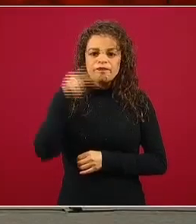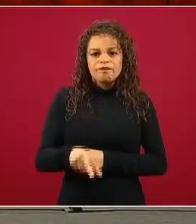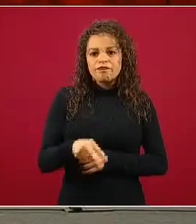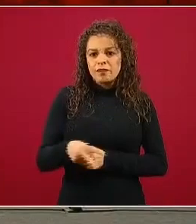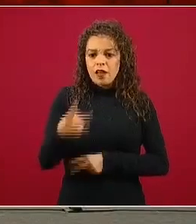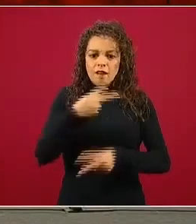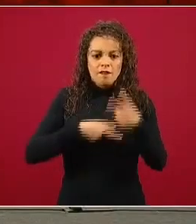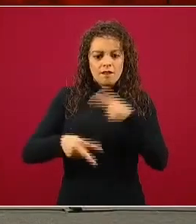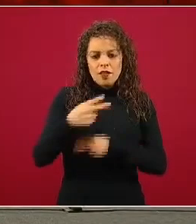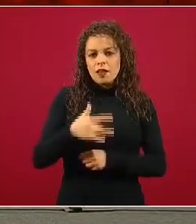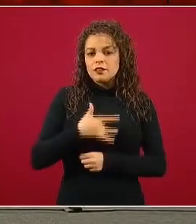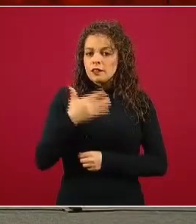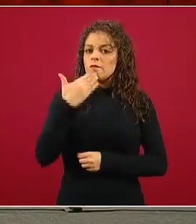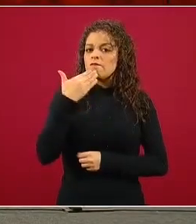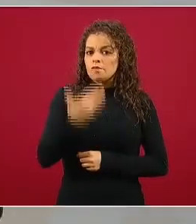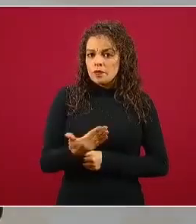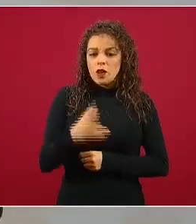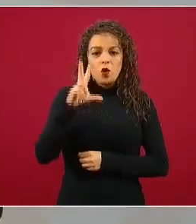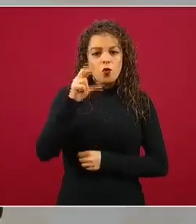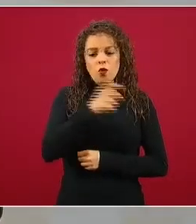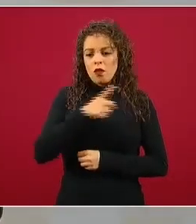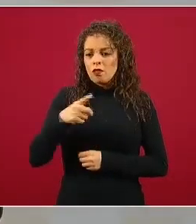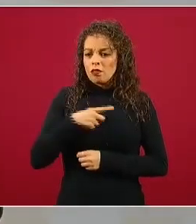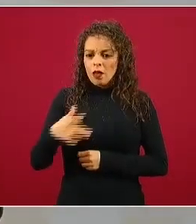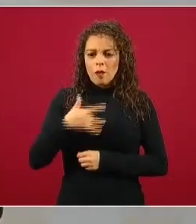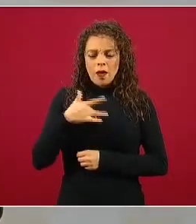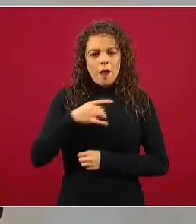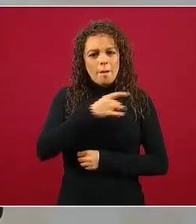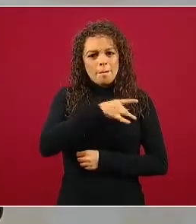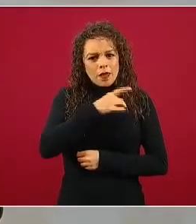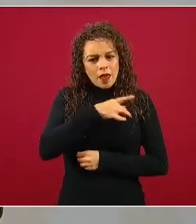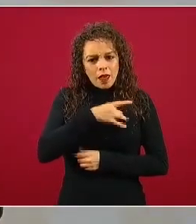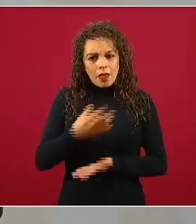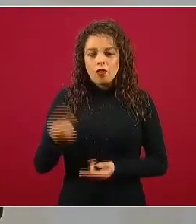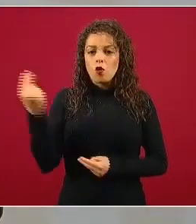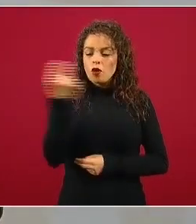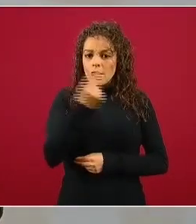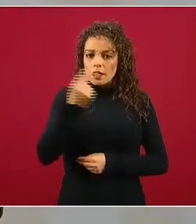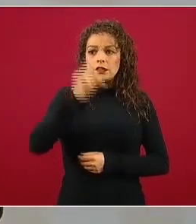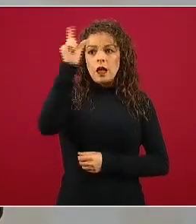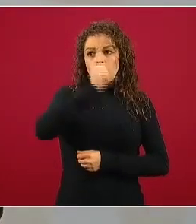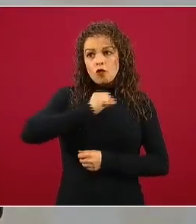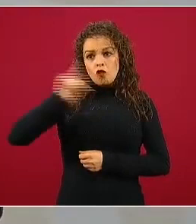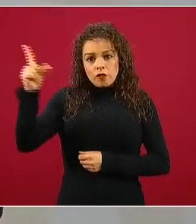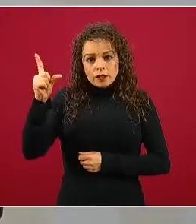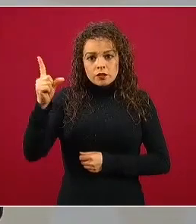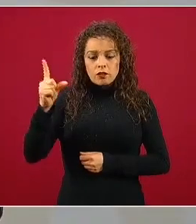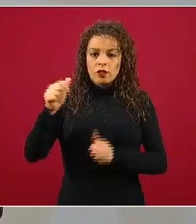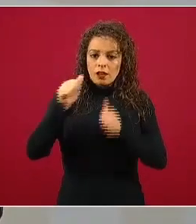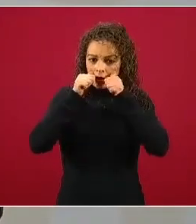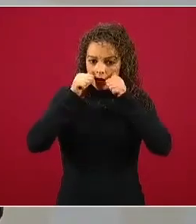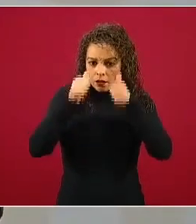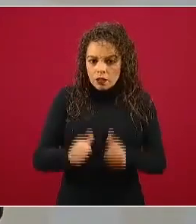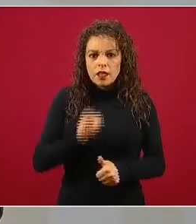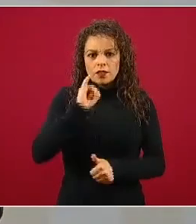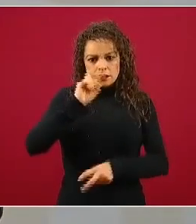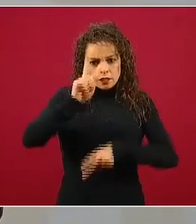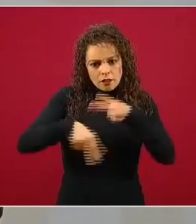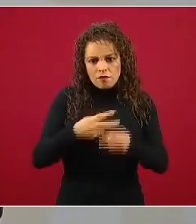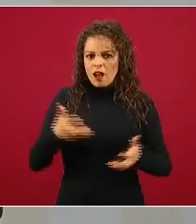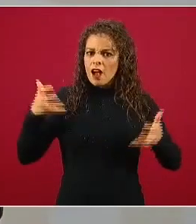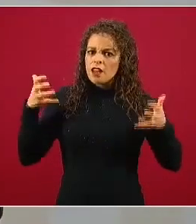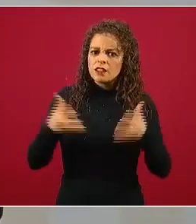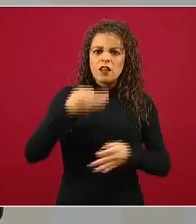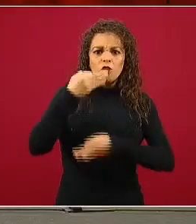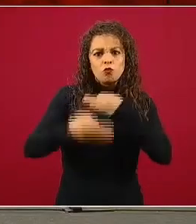ahorita, no tengan miedo, no claudiquen. Necesitamos profesionistas entregados y apasionados